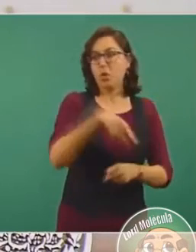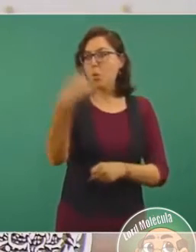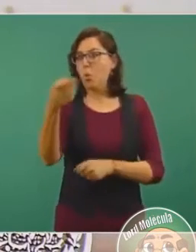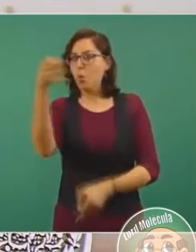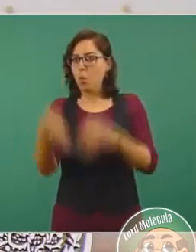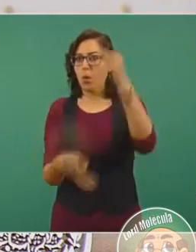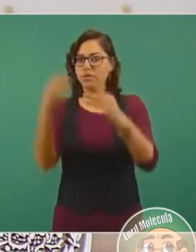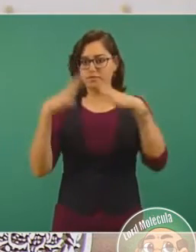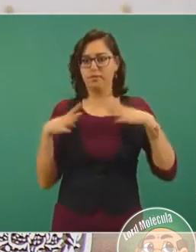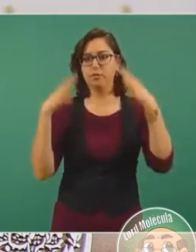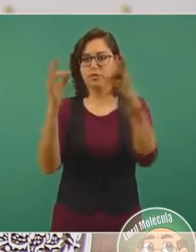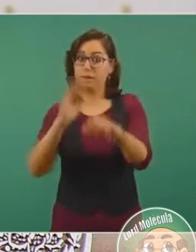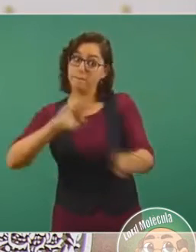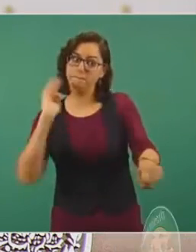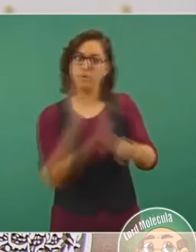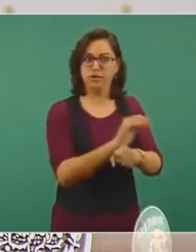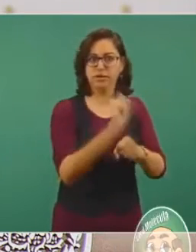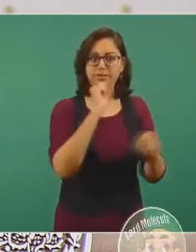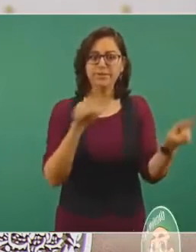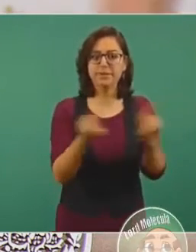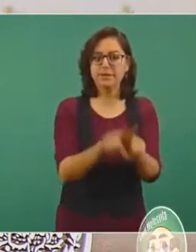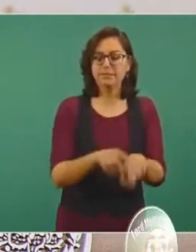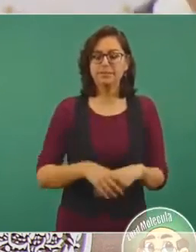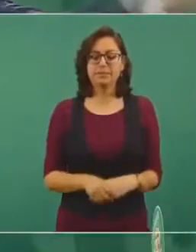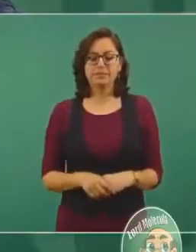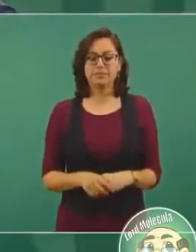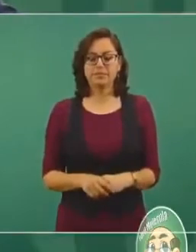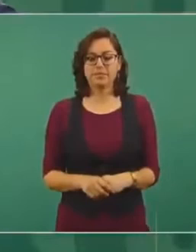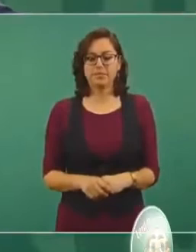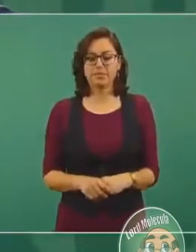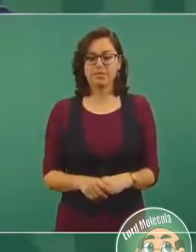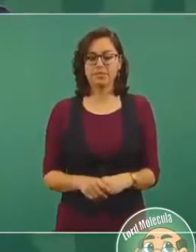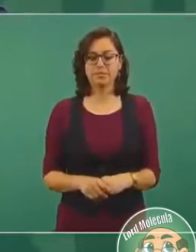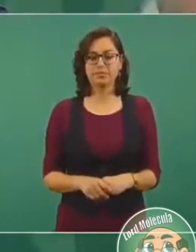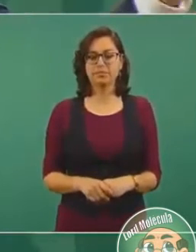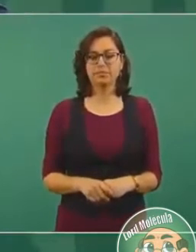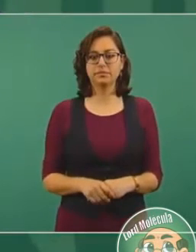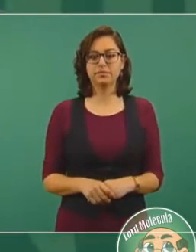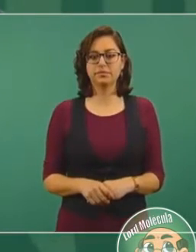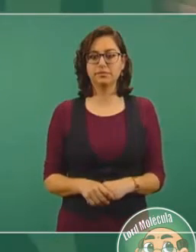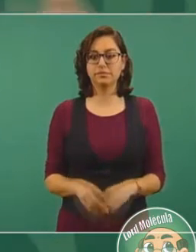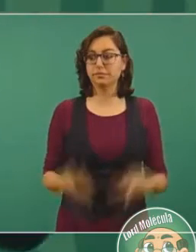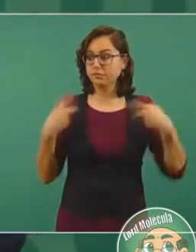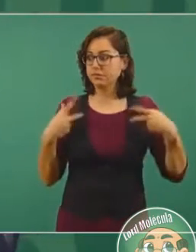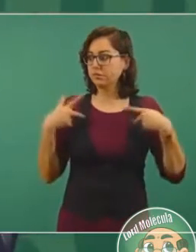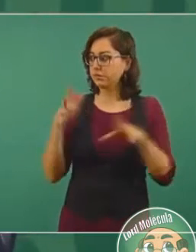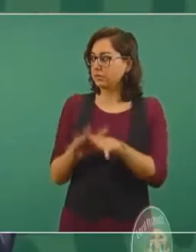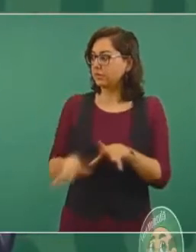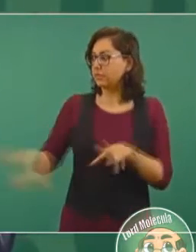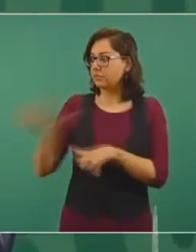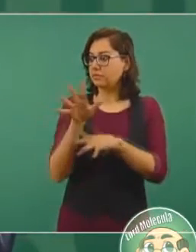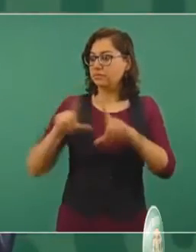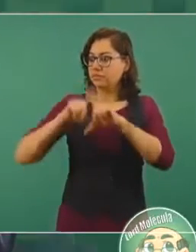para proteger y defender el interés nacional.